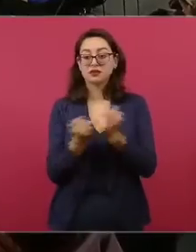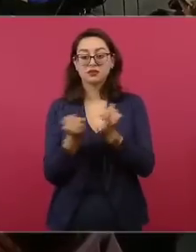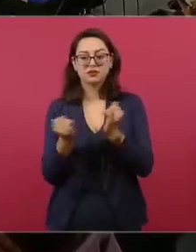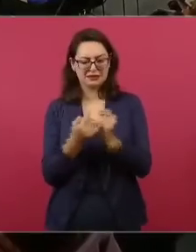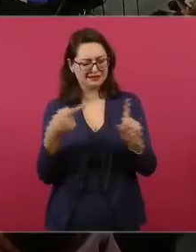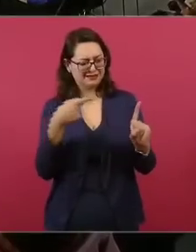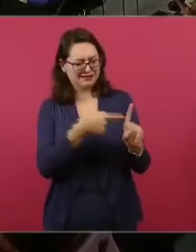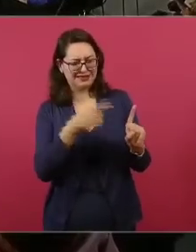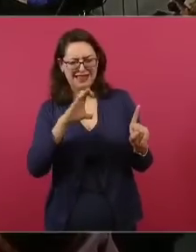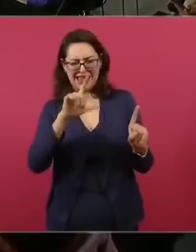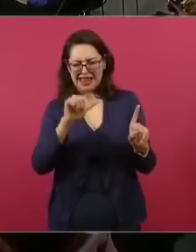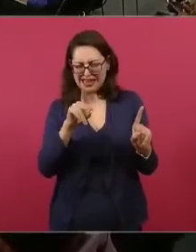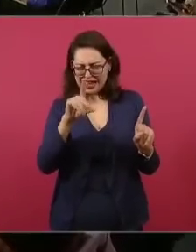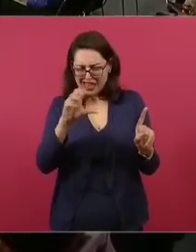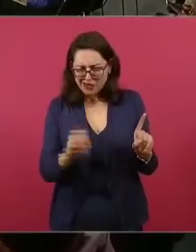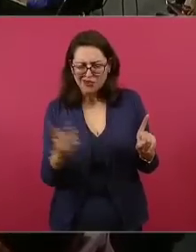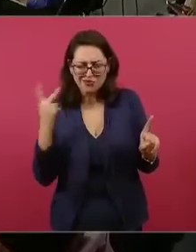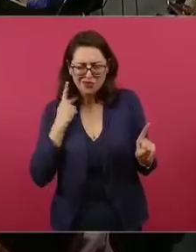Claudio, de eso.